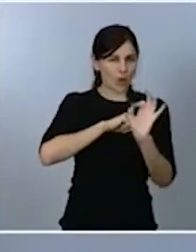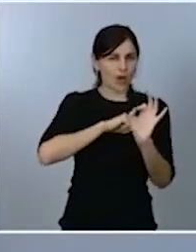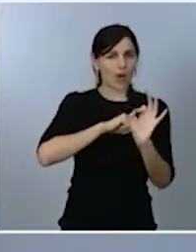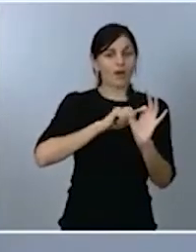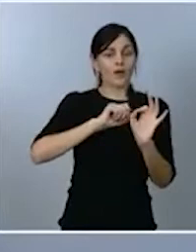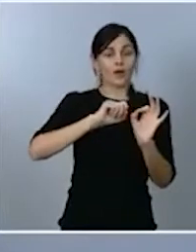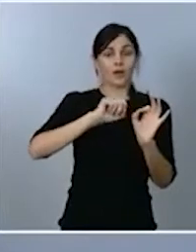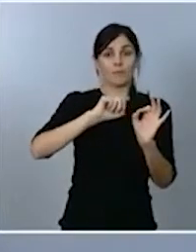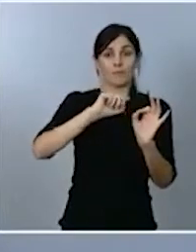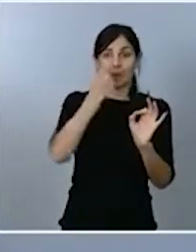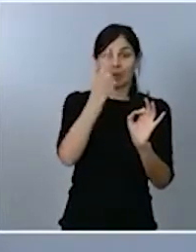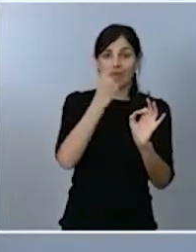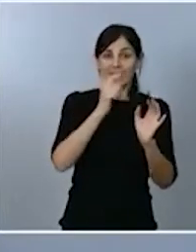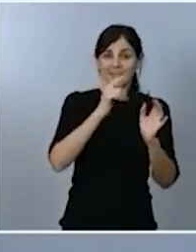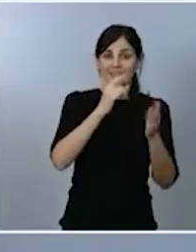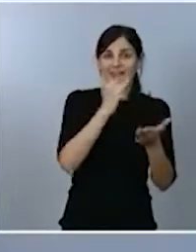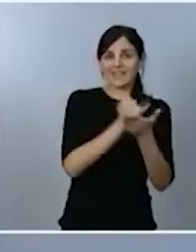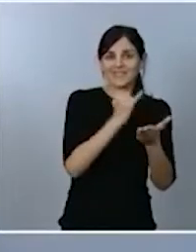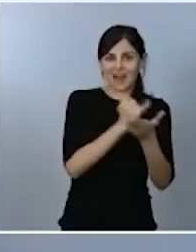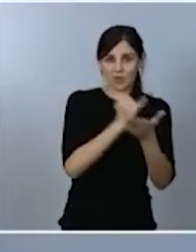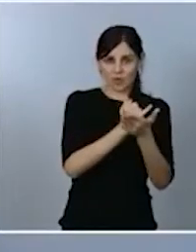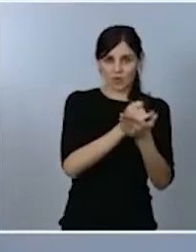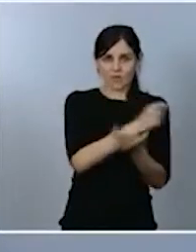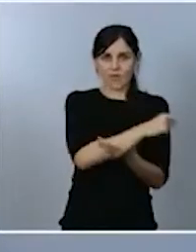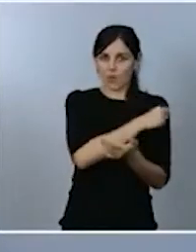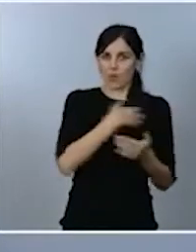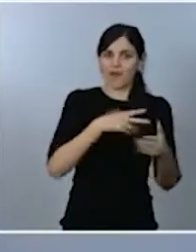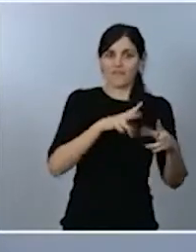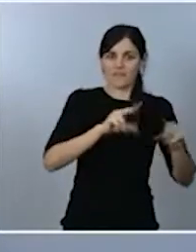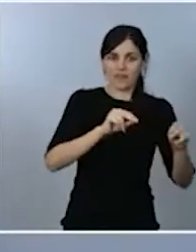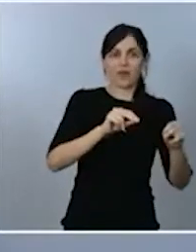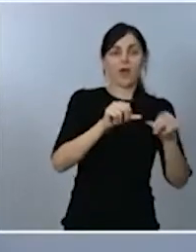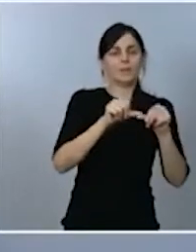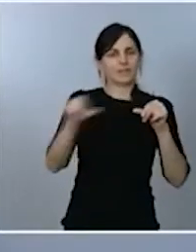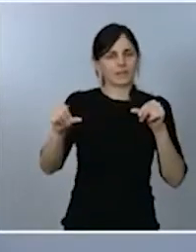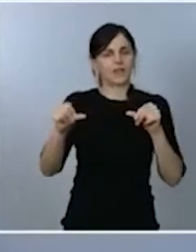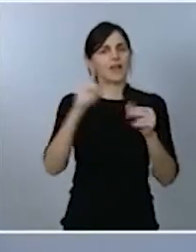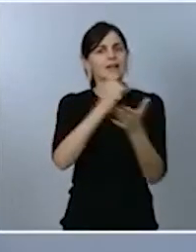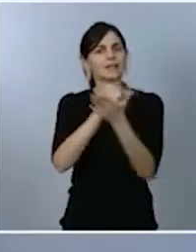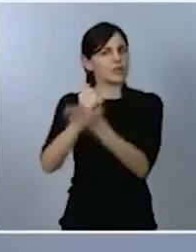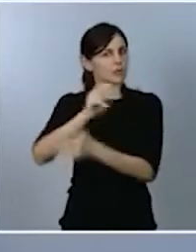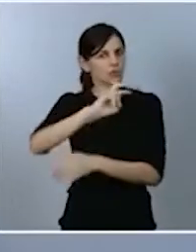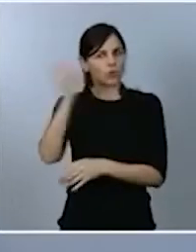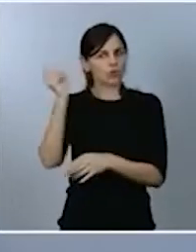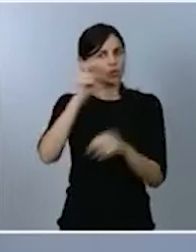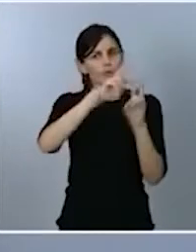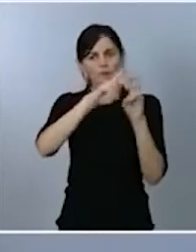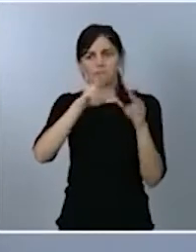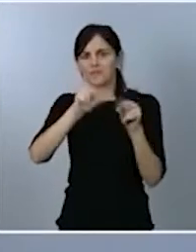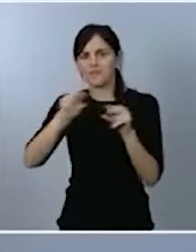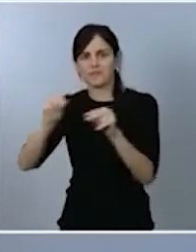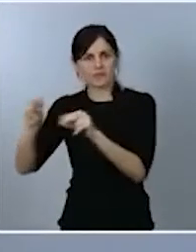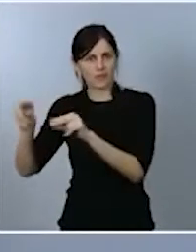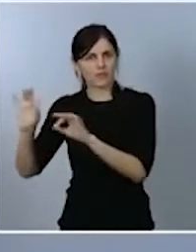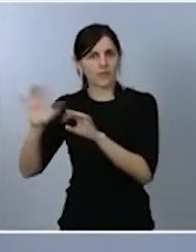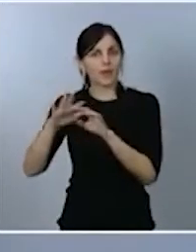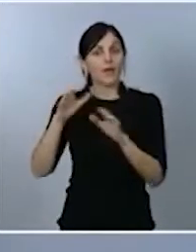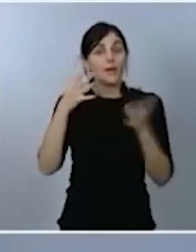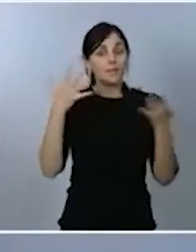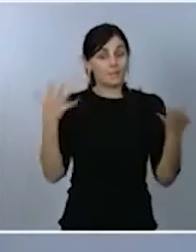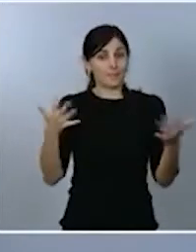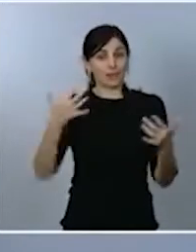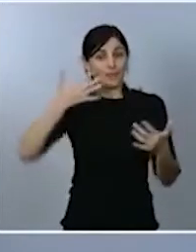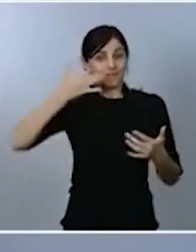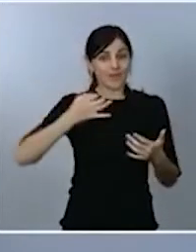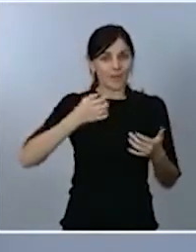entonces, han estado haciendo todos los ensayos necesarios y la escalabilidad, o sea, el escalado industrial de todos estos productos.